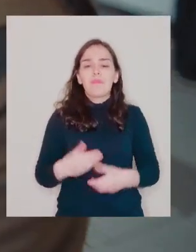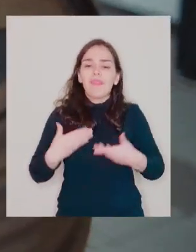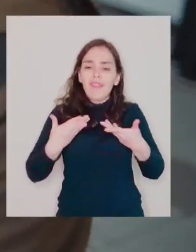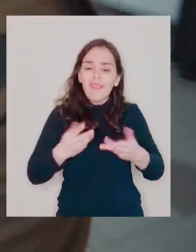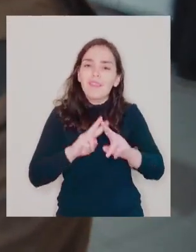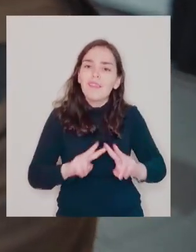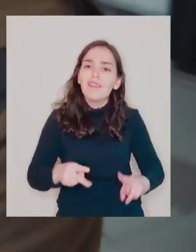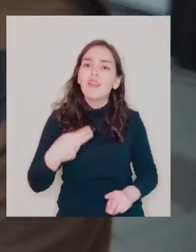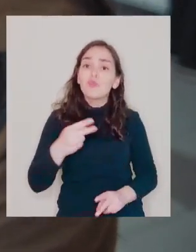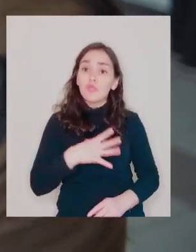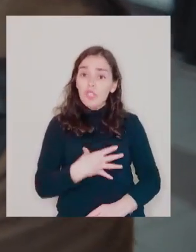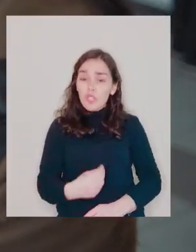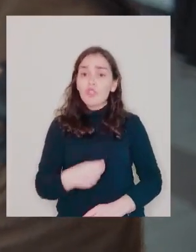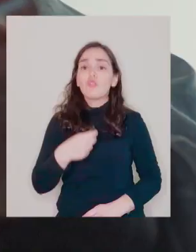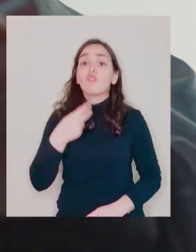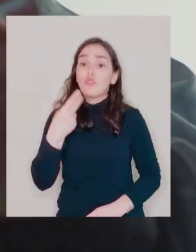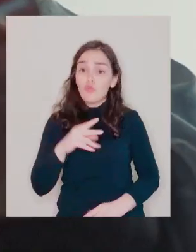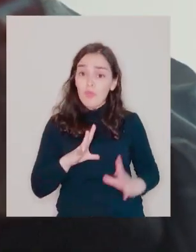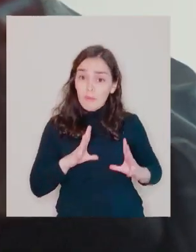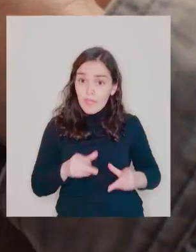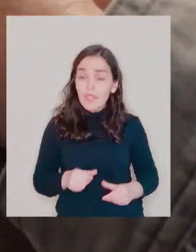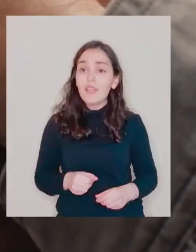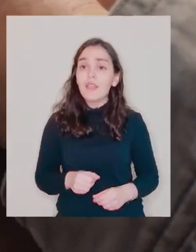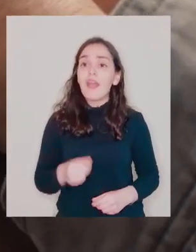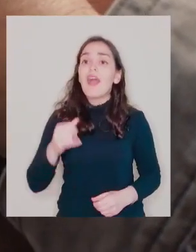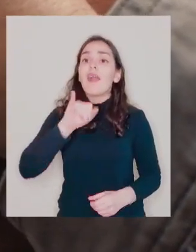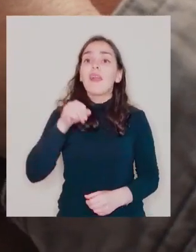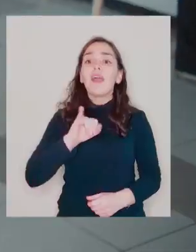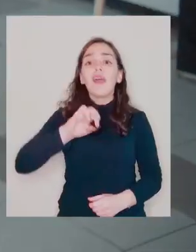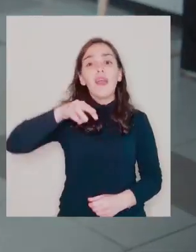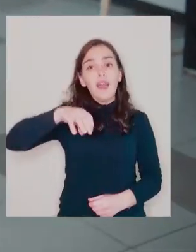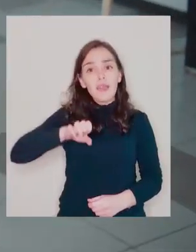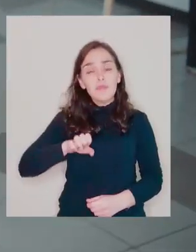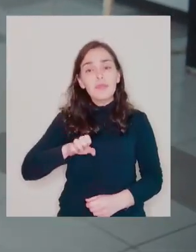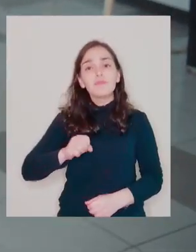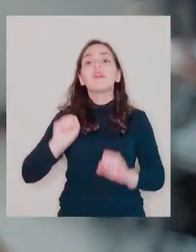sus hijos y su familia Jaime aprueba